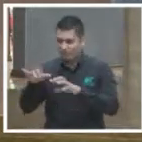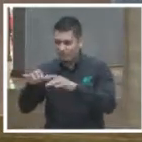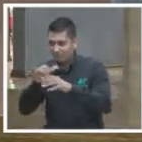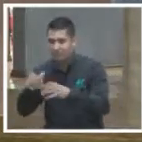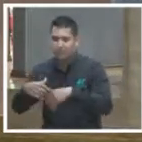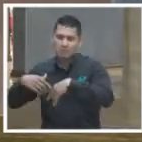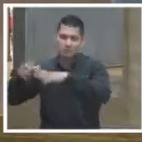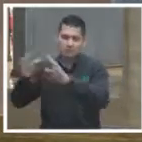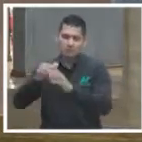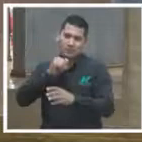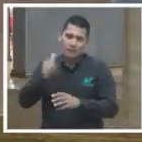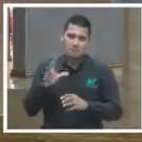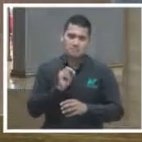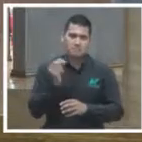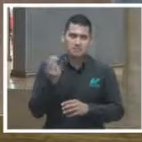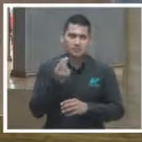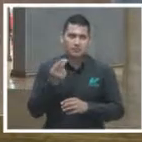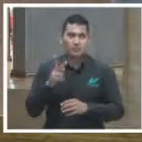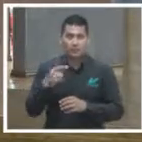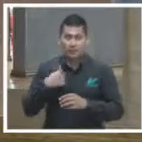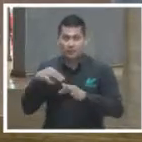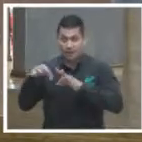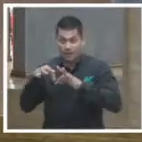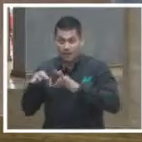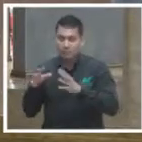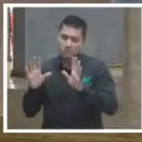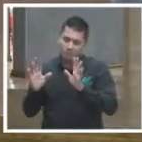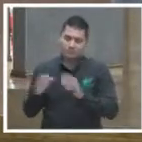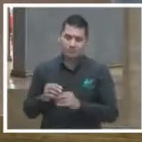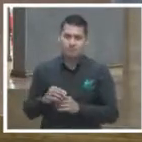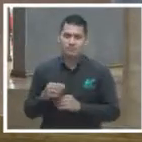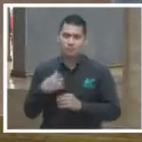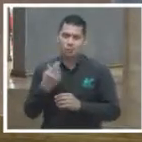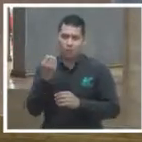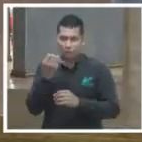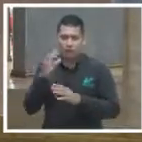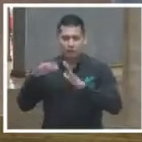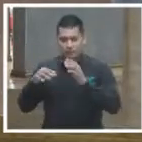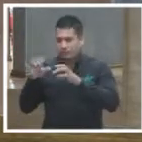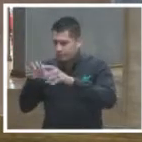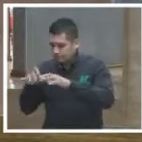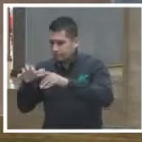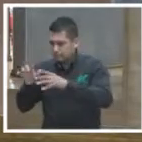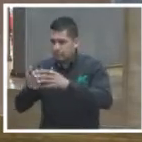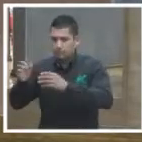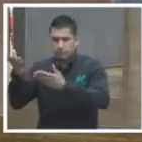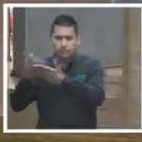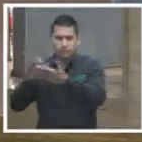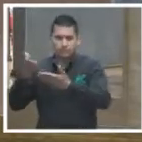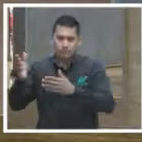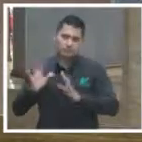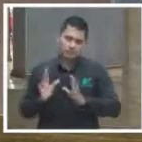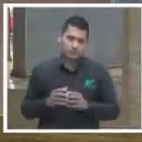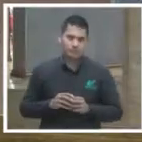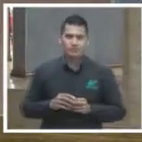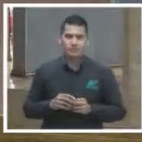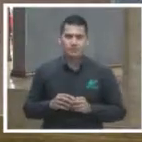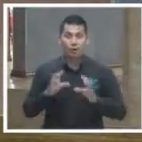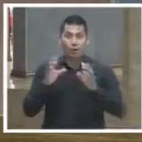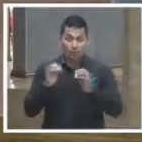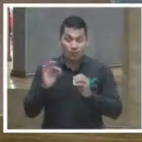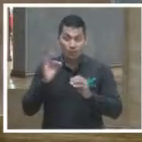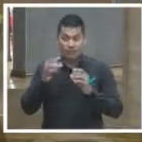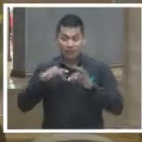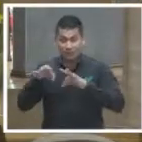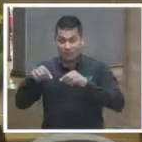esta función y esta convicción sobre la justicia abierta ni las usaría o a lo mejor las usaría